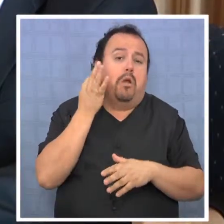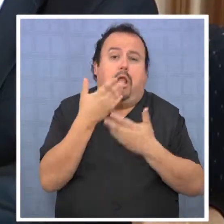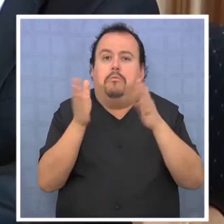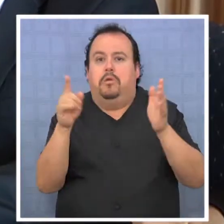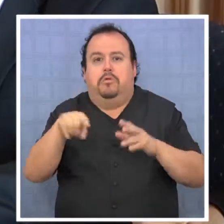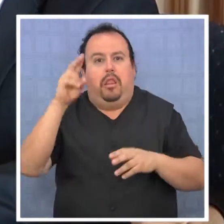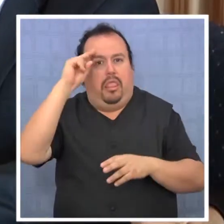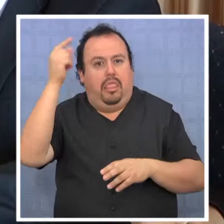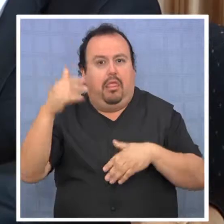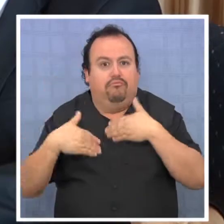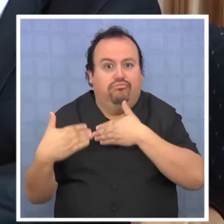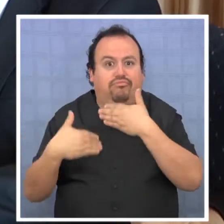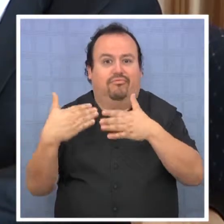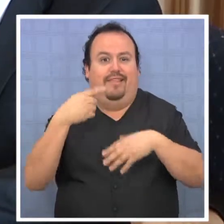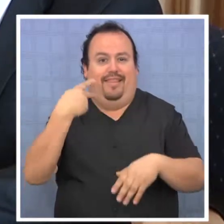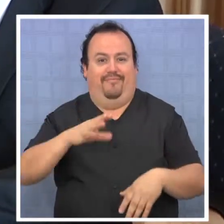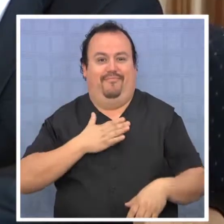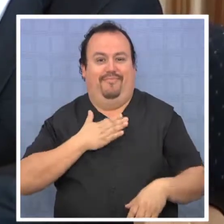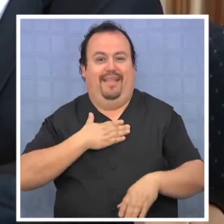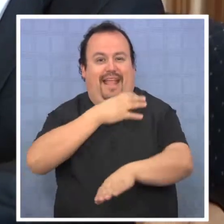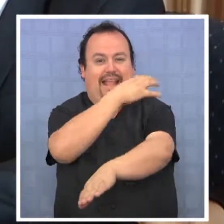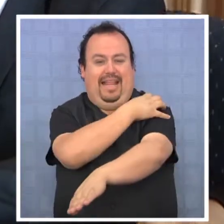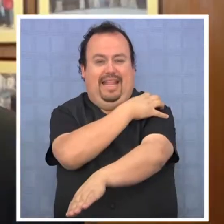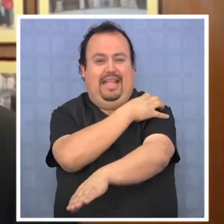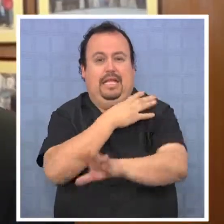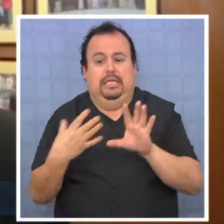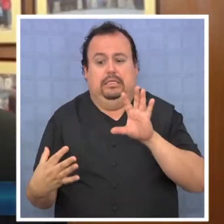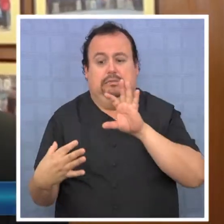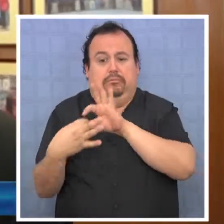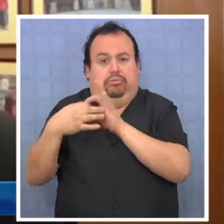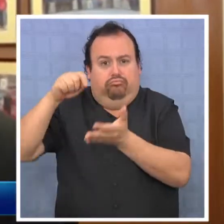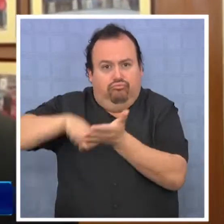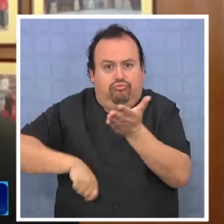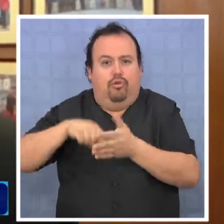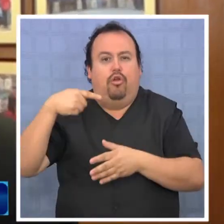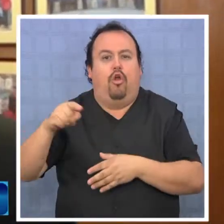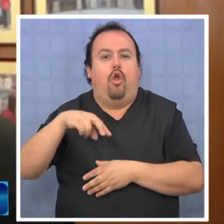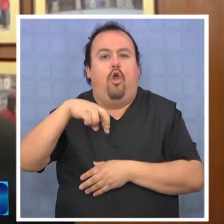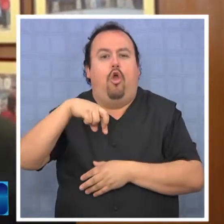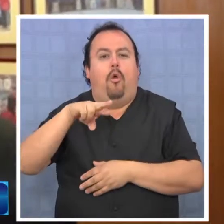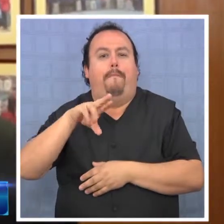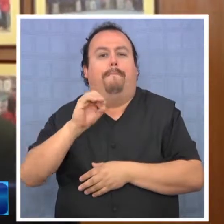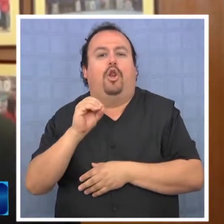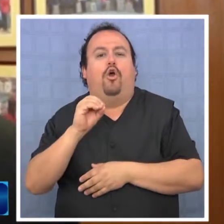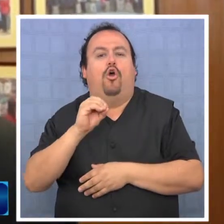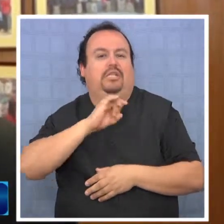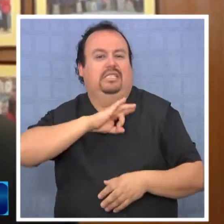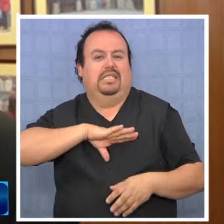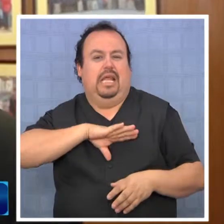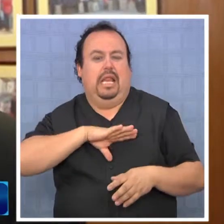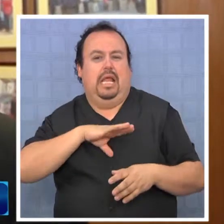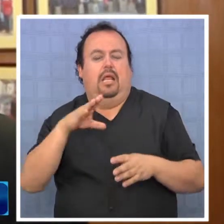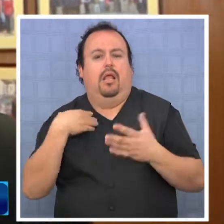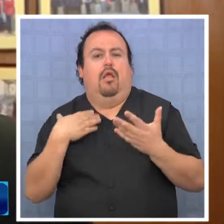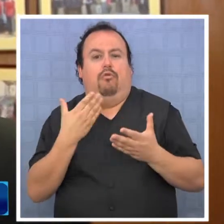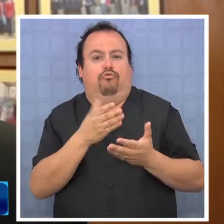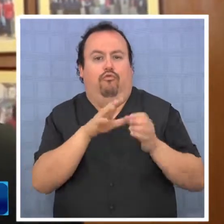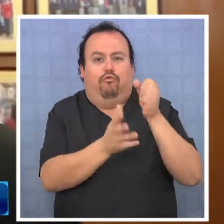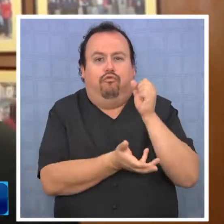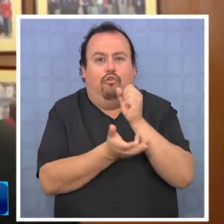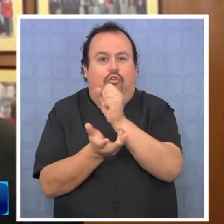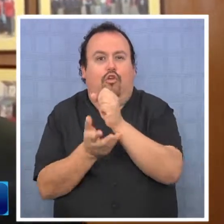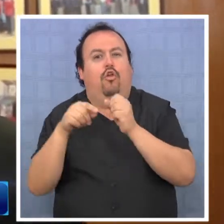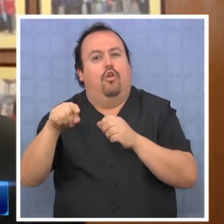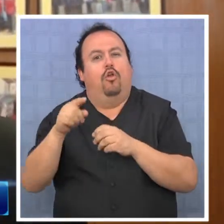emprendedoras de la región. Se hizo el convenio con ProChile, se entregó, se aumentó como hacía la intendente a un 33% los